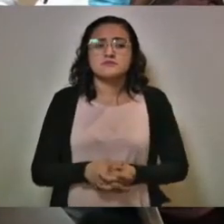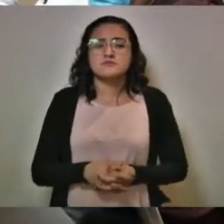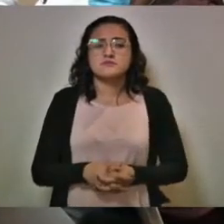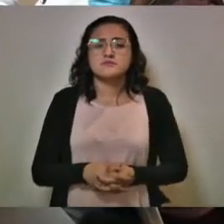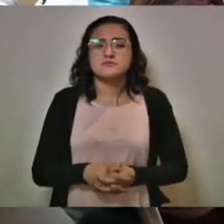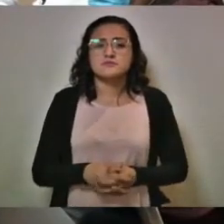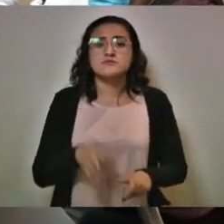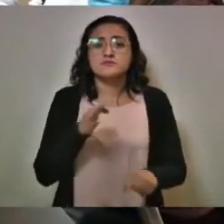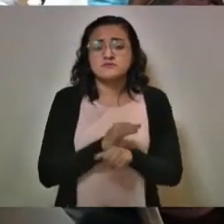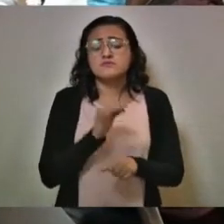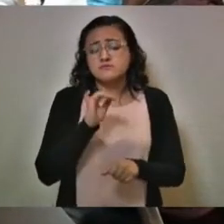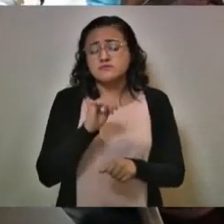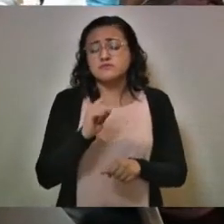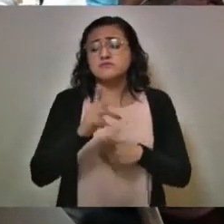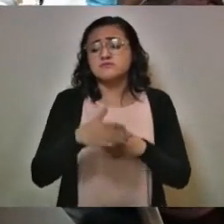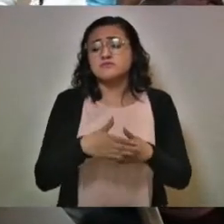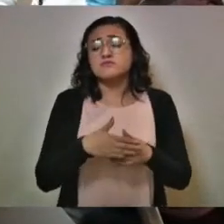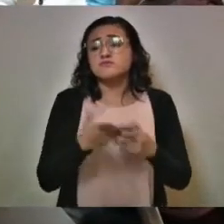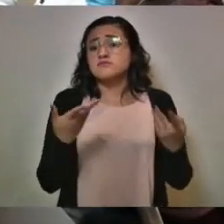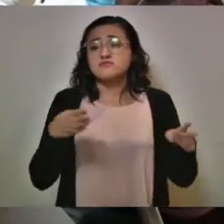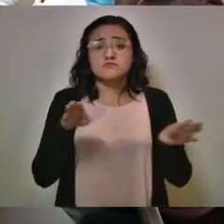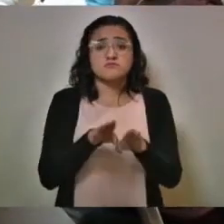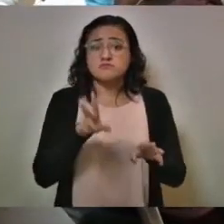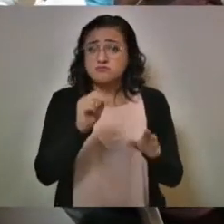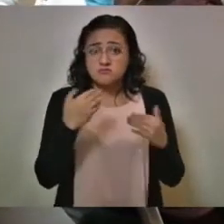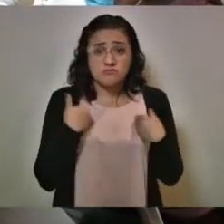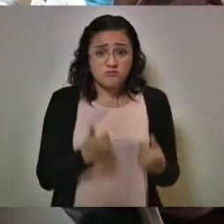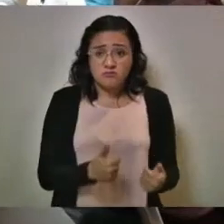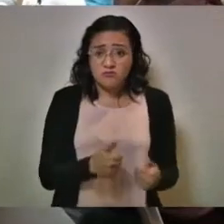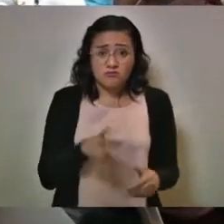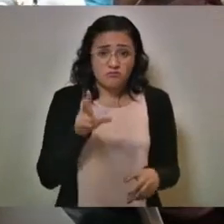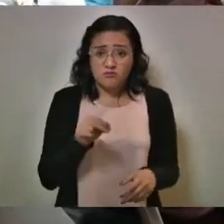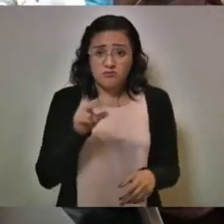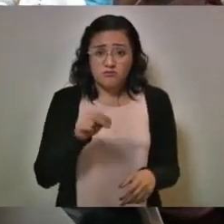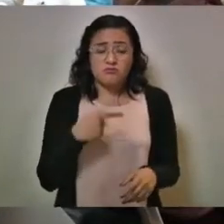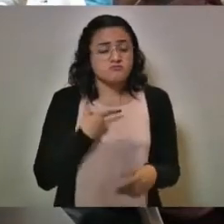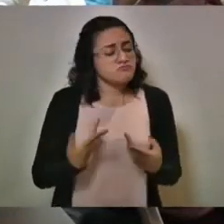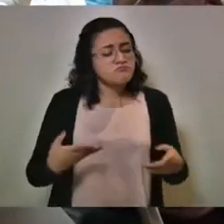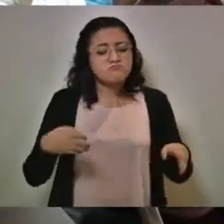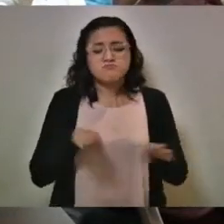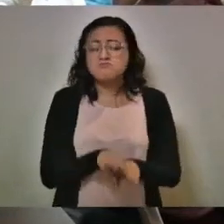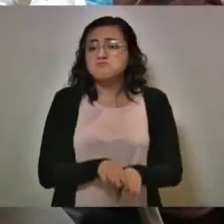comercios, vamos a clausurar. Vamos a clausurar comercios a partir de hoy.